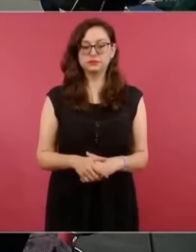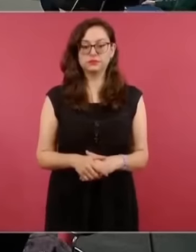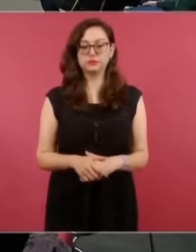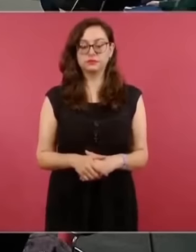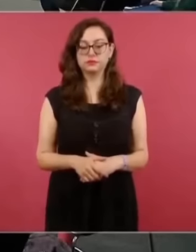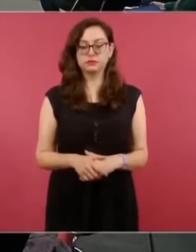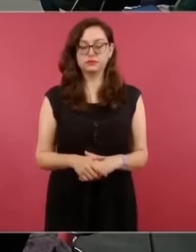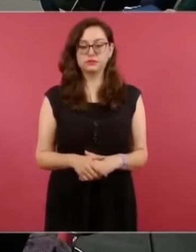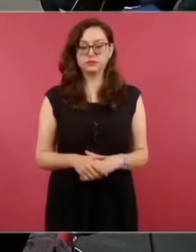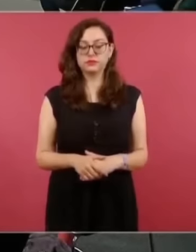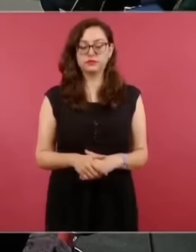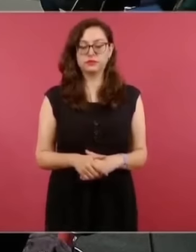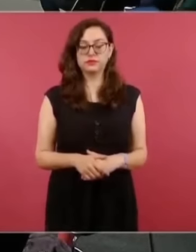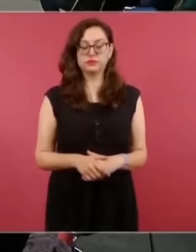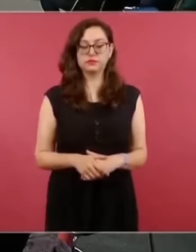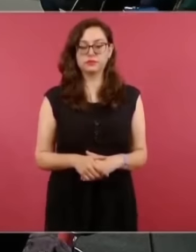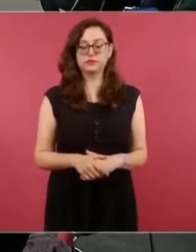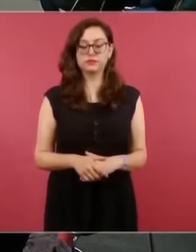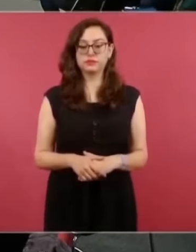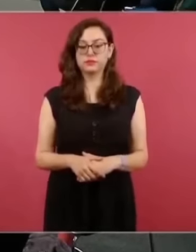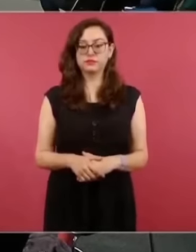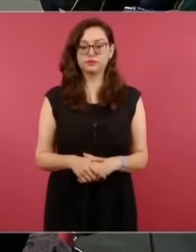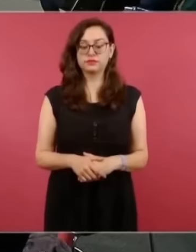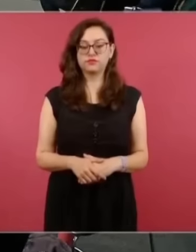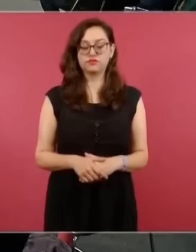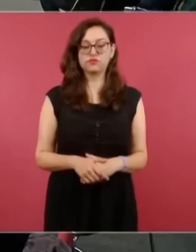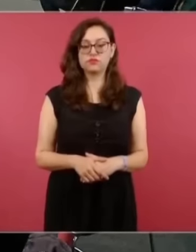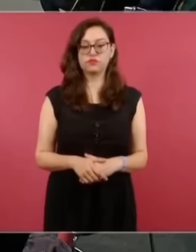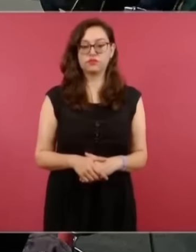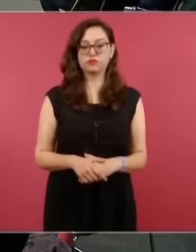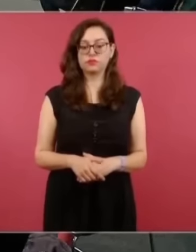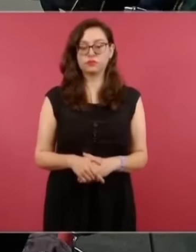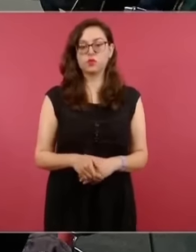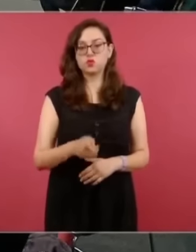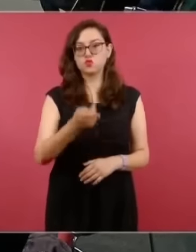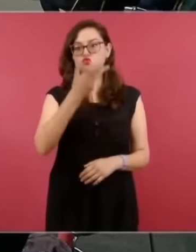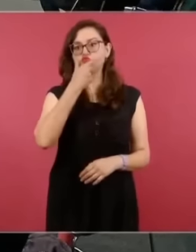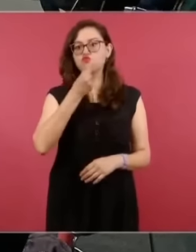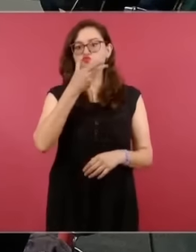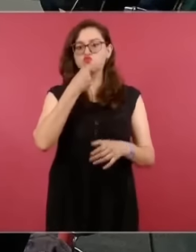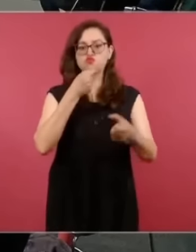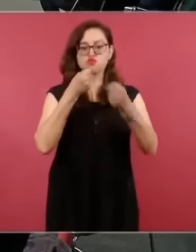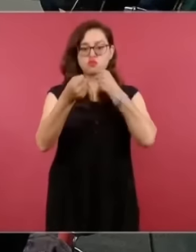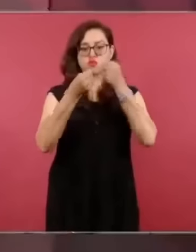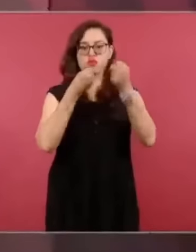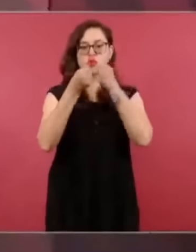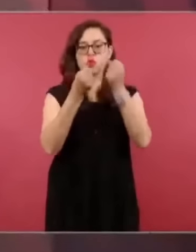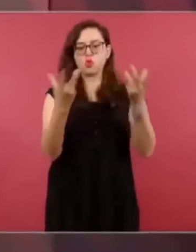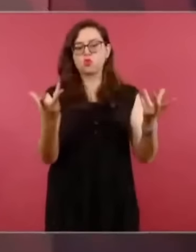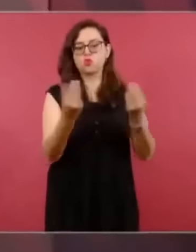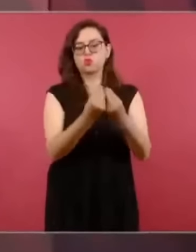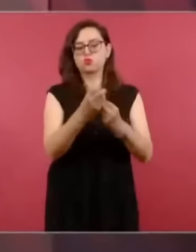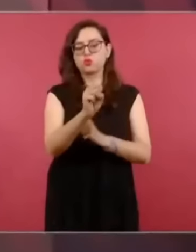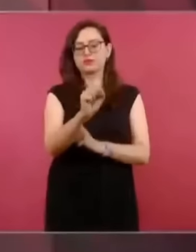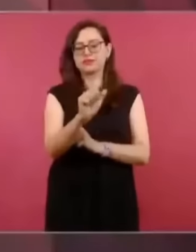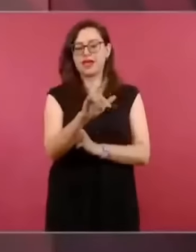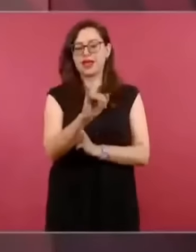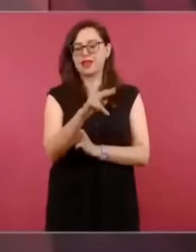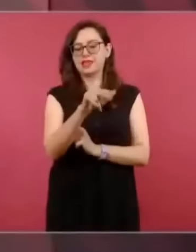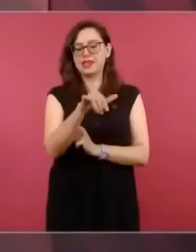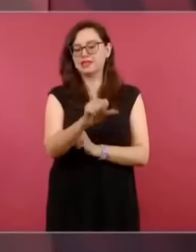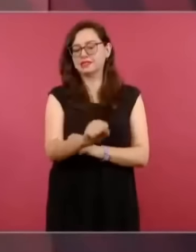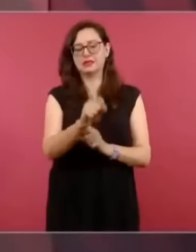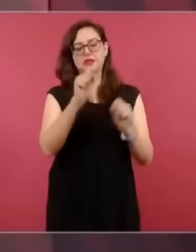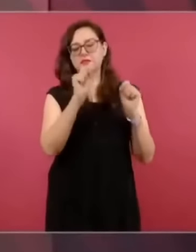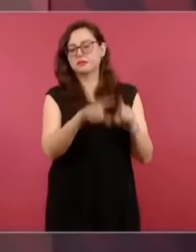llegó a decir un periodista salinista porque son los mismos vienen de tiempo